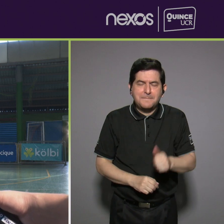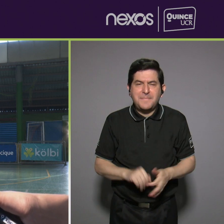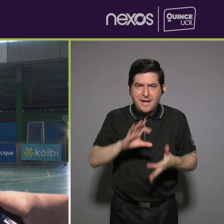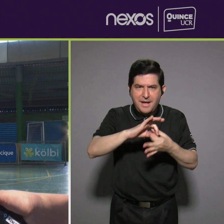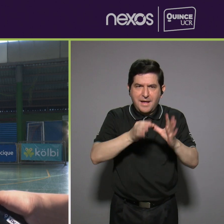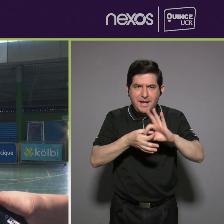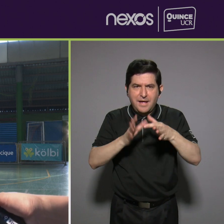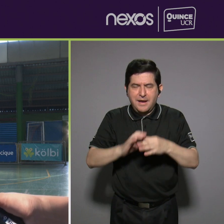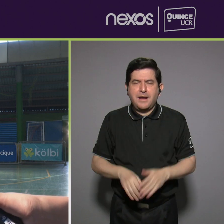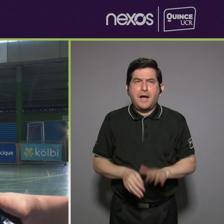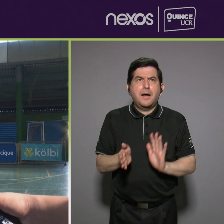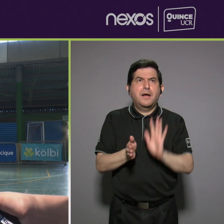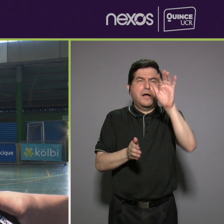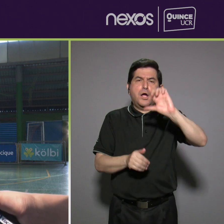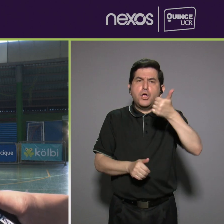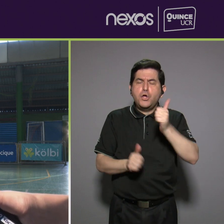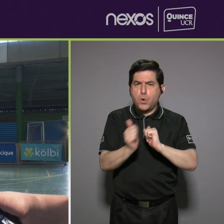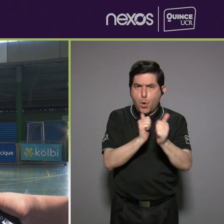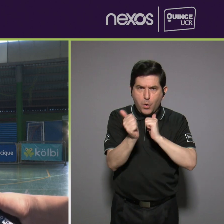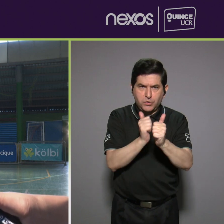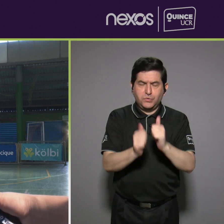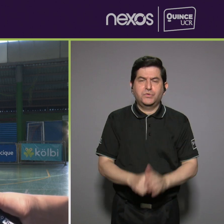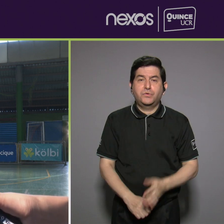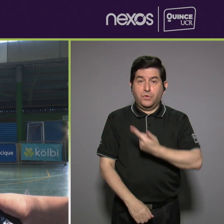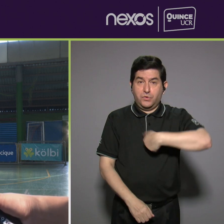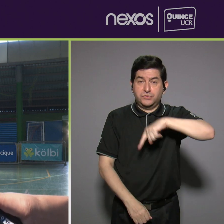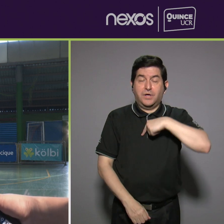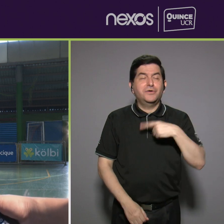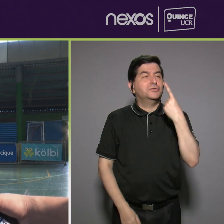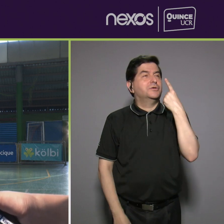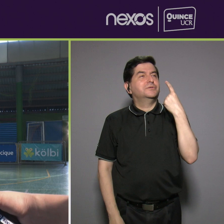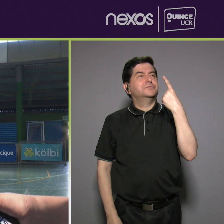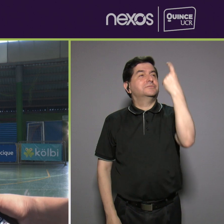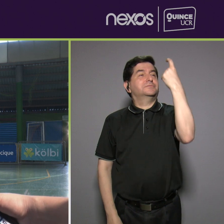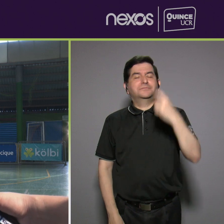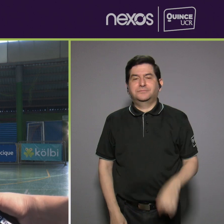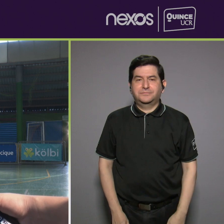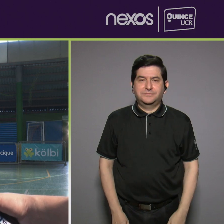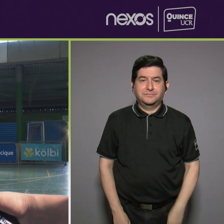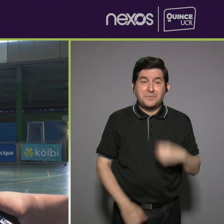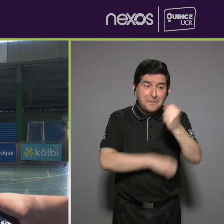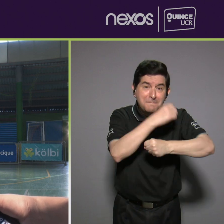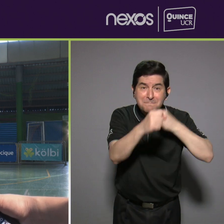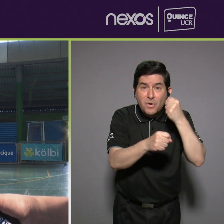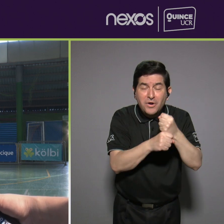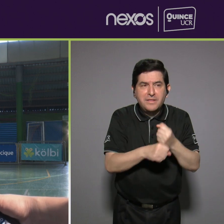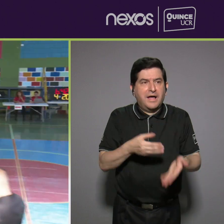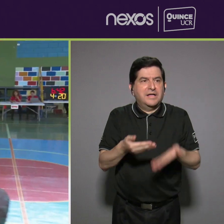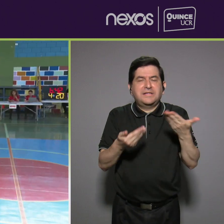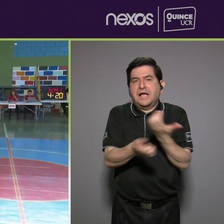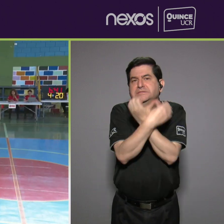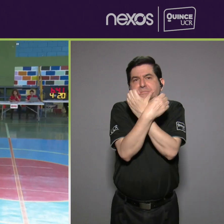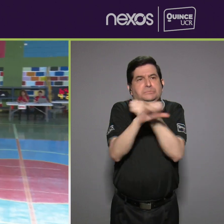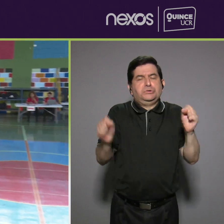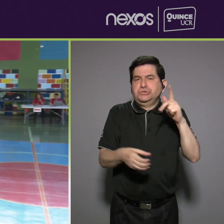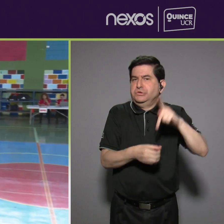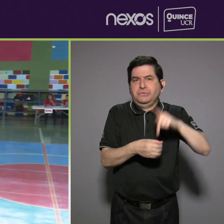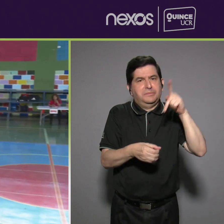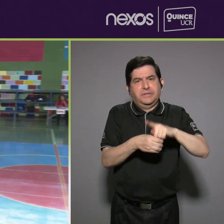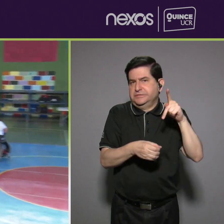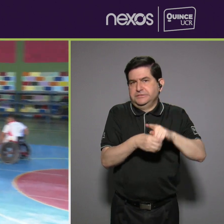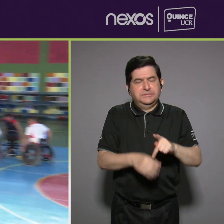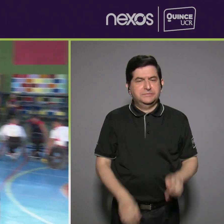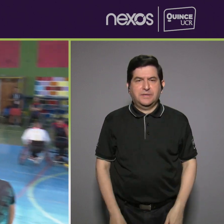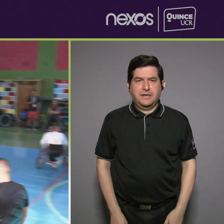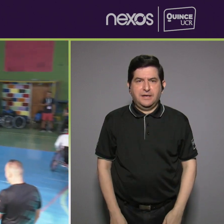sino otras disciplinas. Nos causa mucha ilusión, ya que por edad sería prácticamente imposible participar en esto.